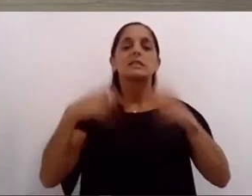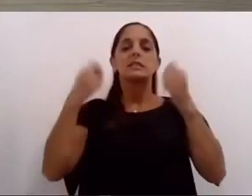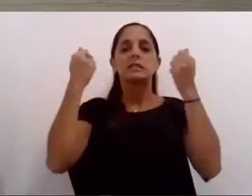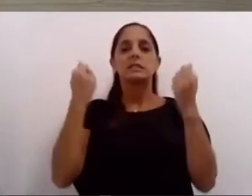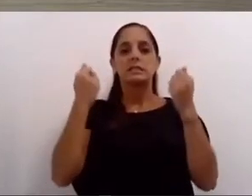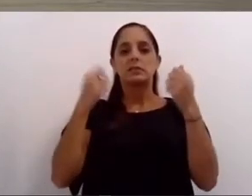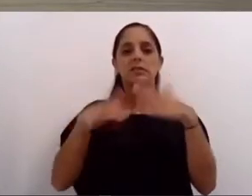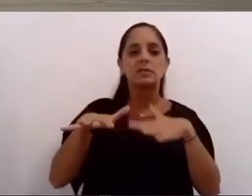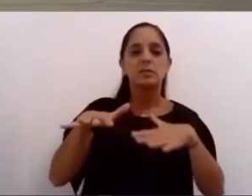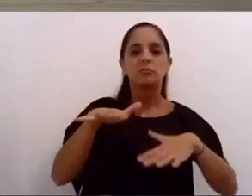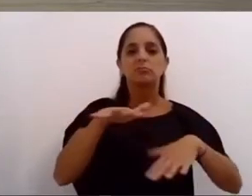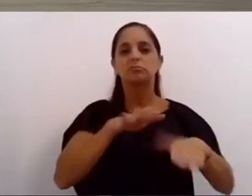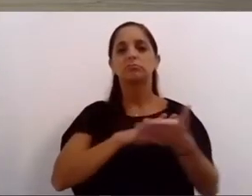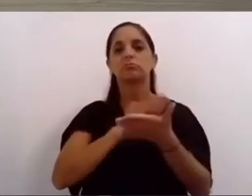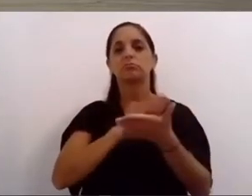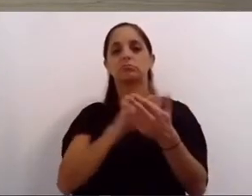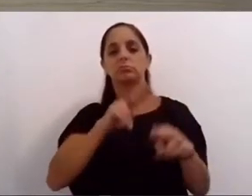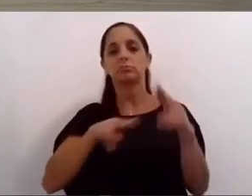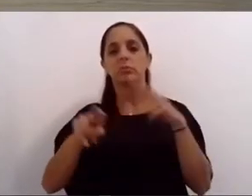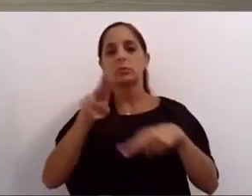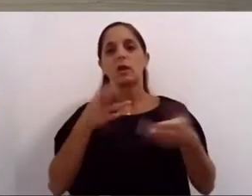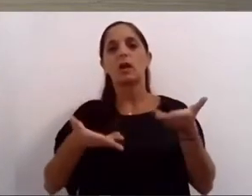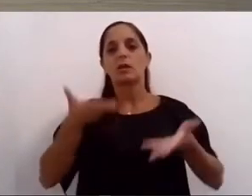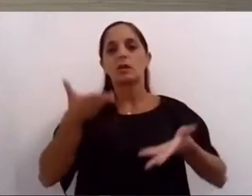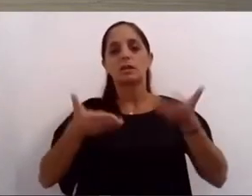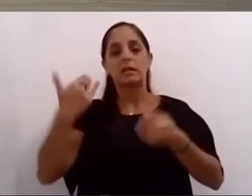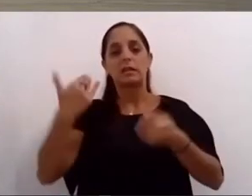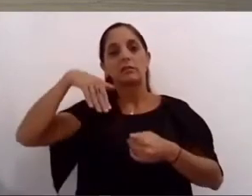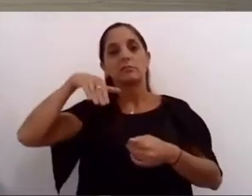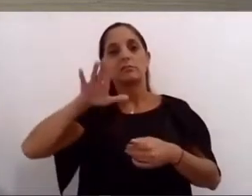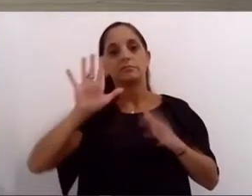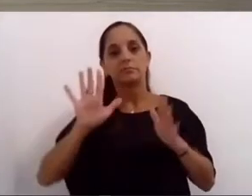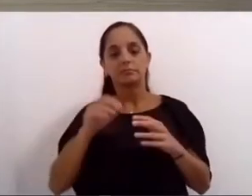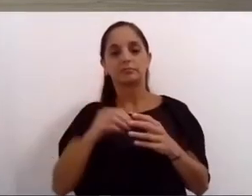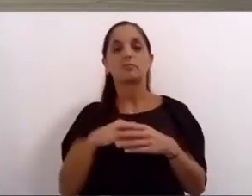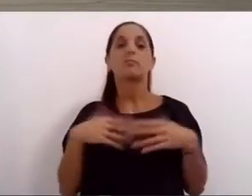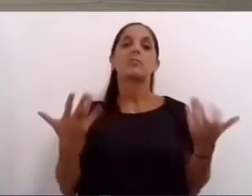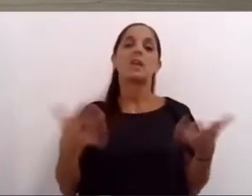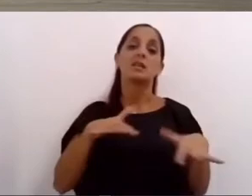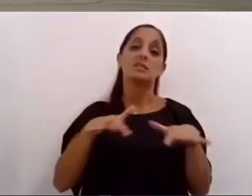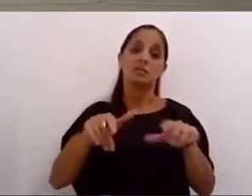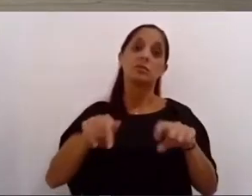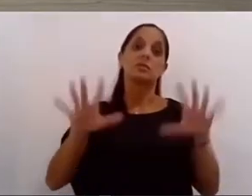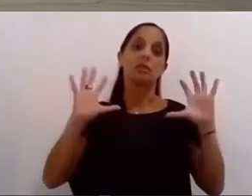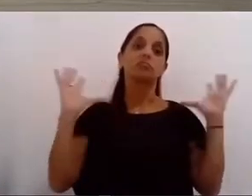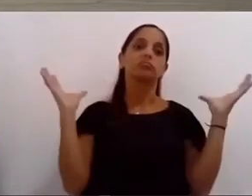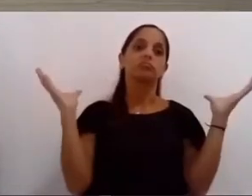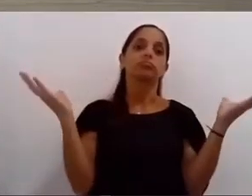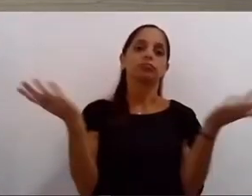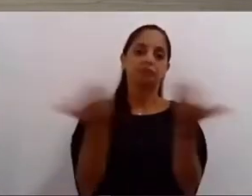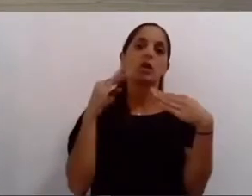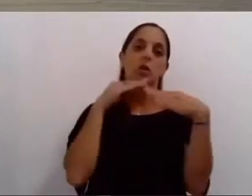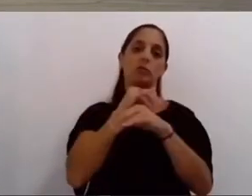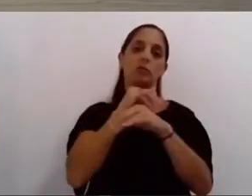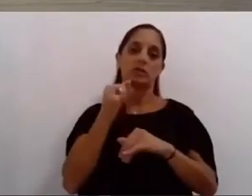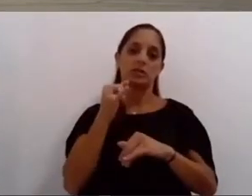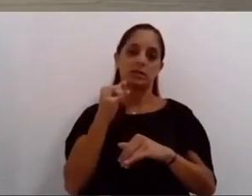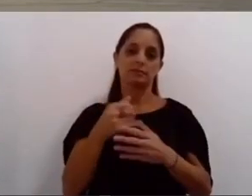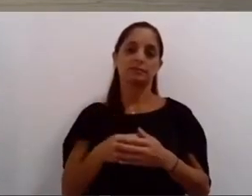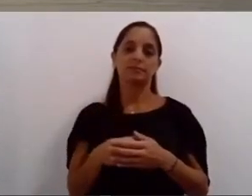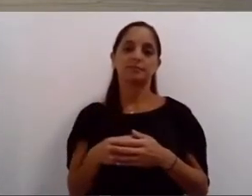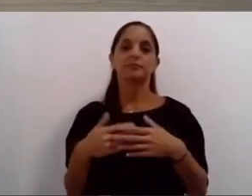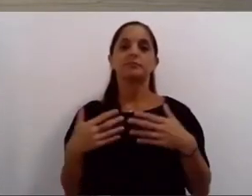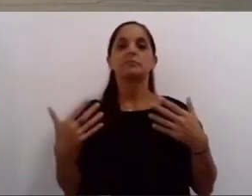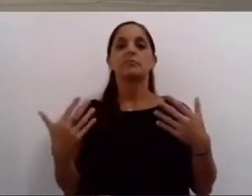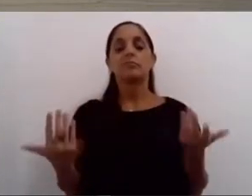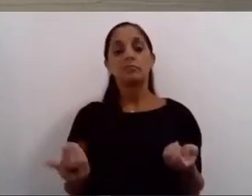un equilibrio presupuestario y financiero en el marco de un panorama macroeconómico que por supuesto es complicado este año